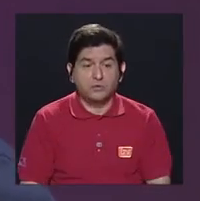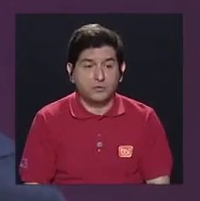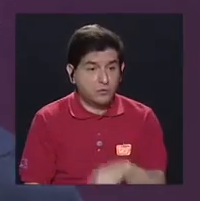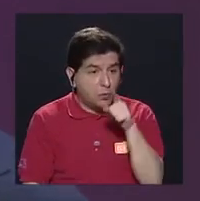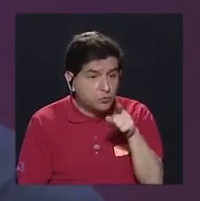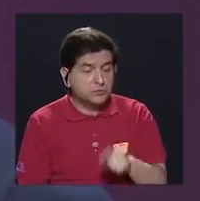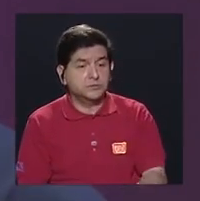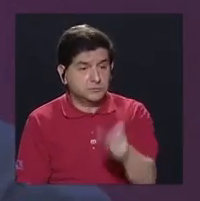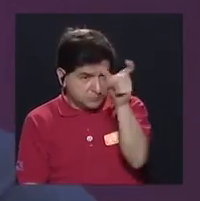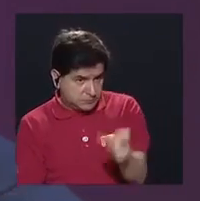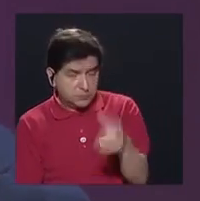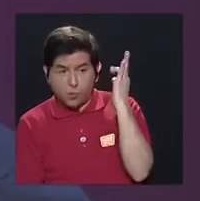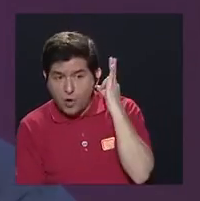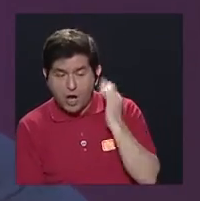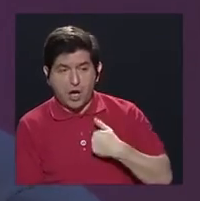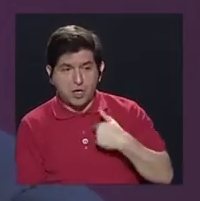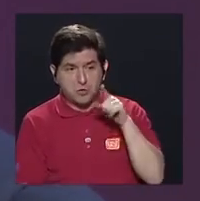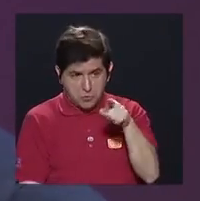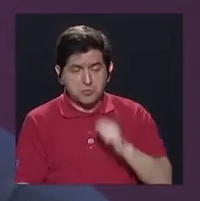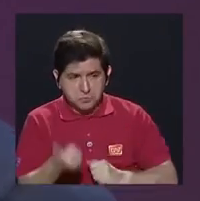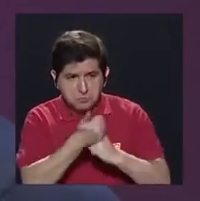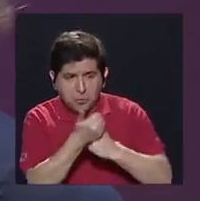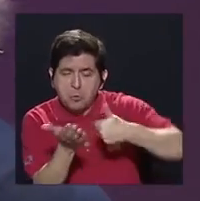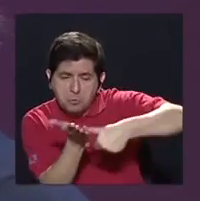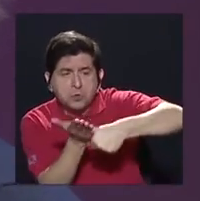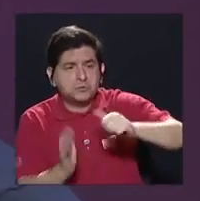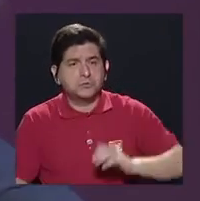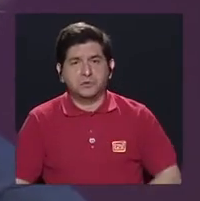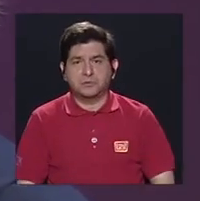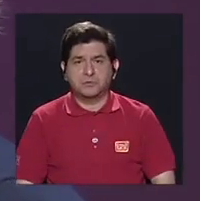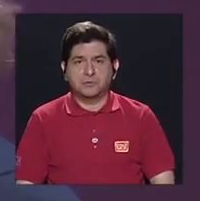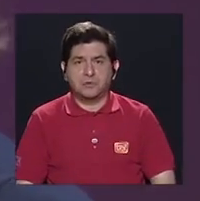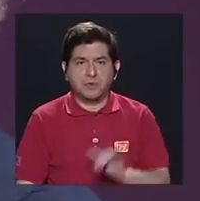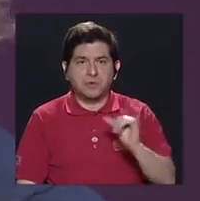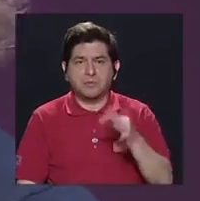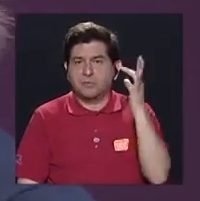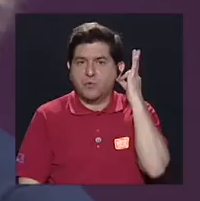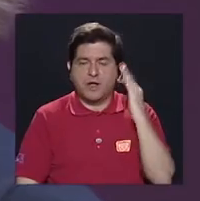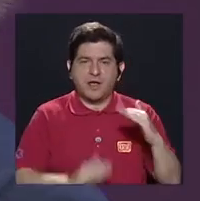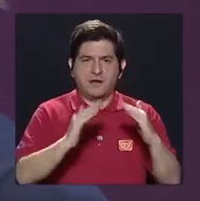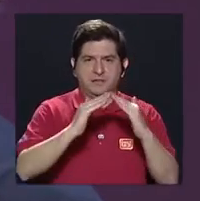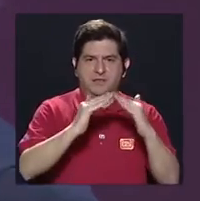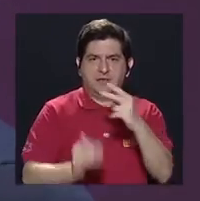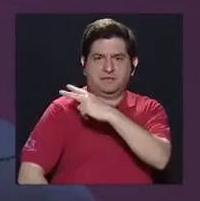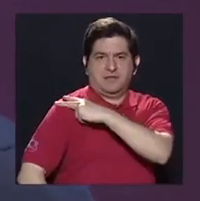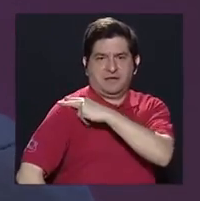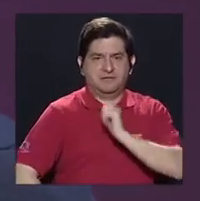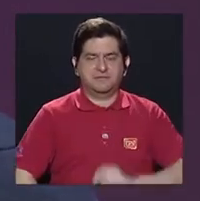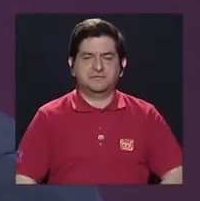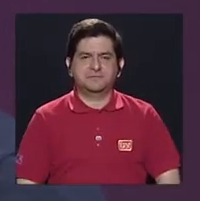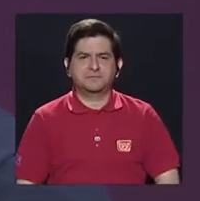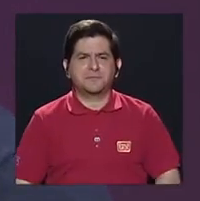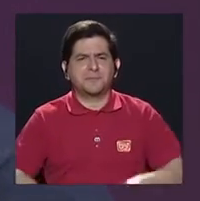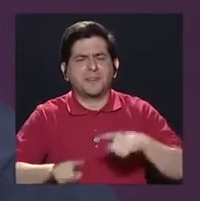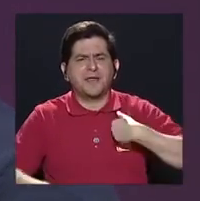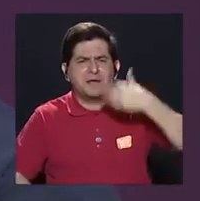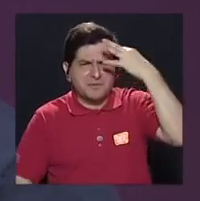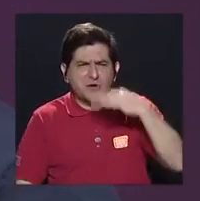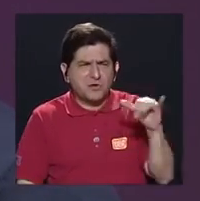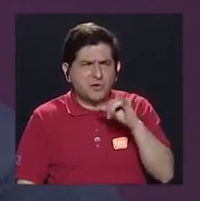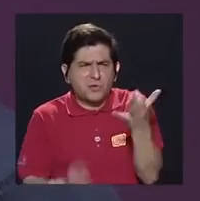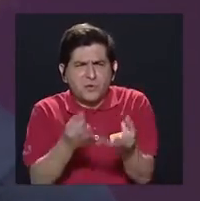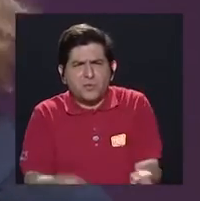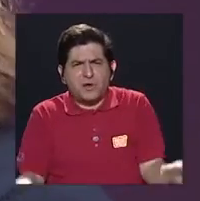mujer, voy a votar por usted porque es mujer, ¿verdad? Y son amas de casa, jefas de casa, ¿verdad? Marta, pero yo creo que también es